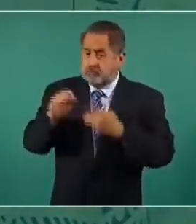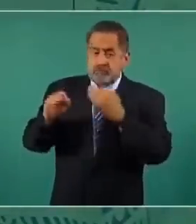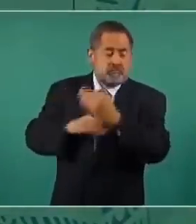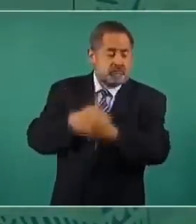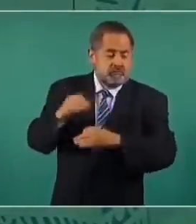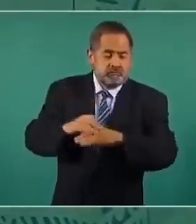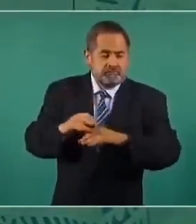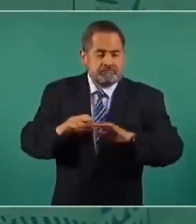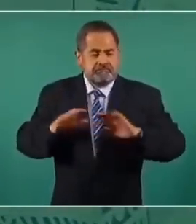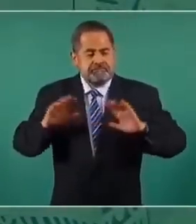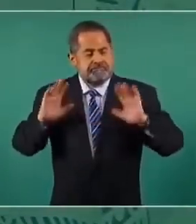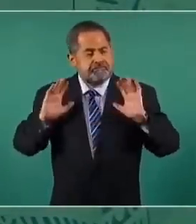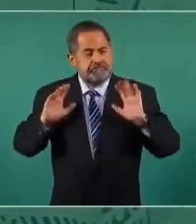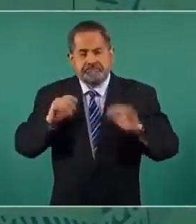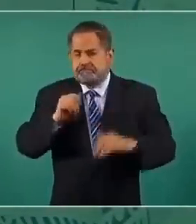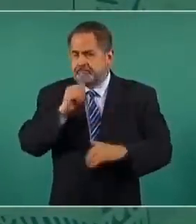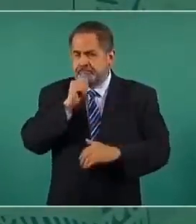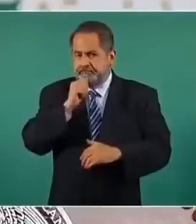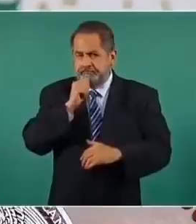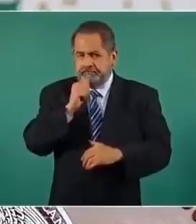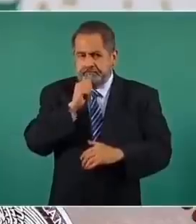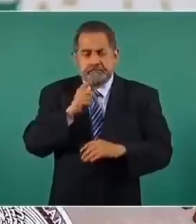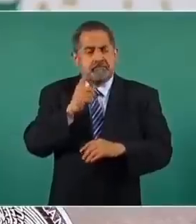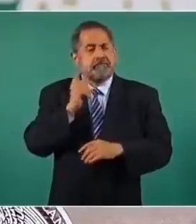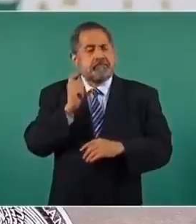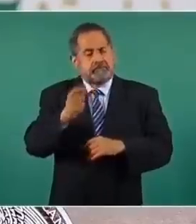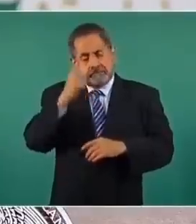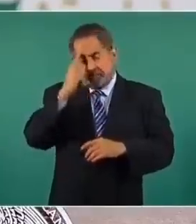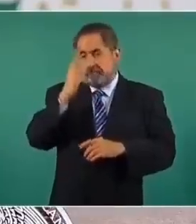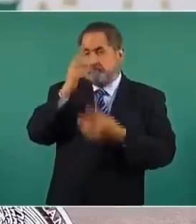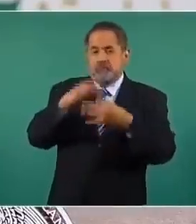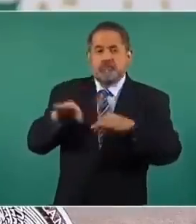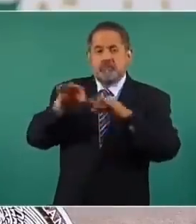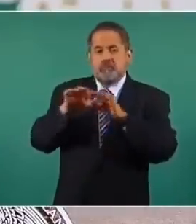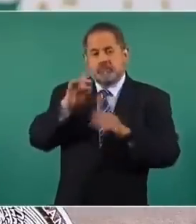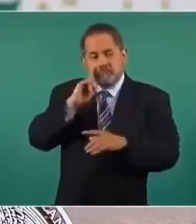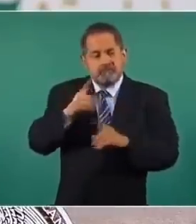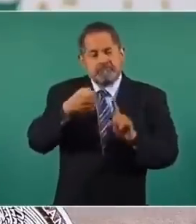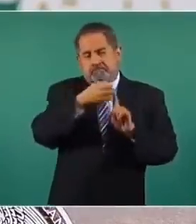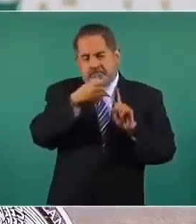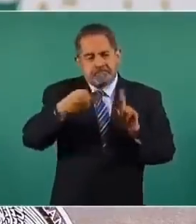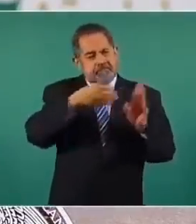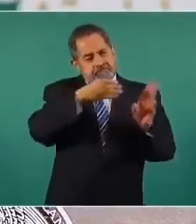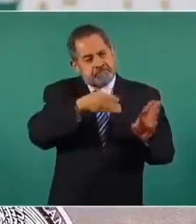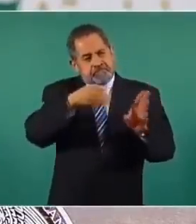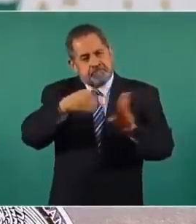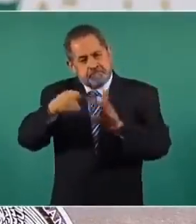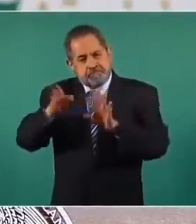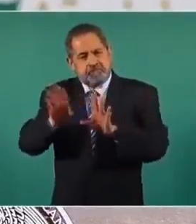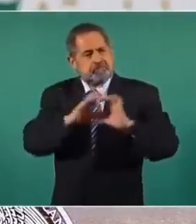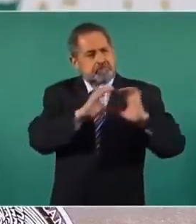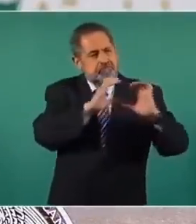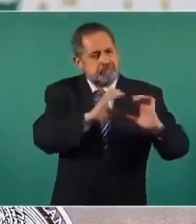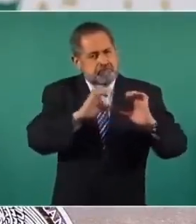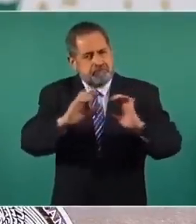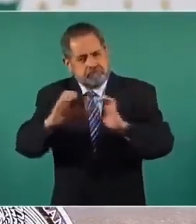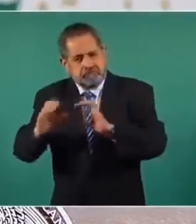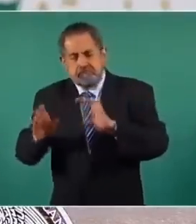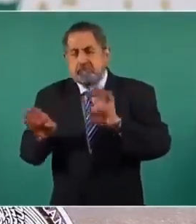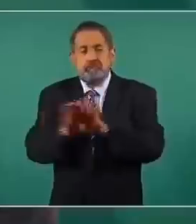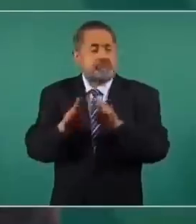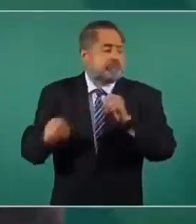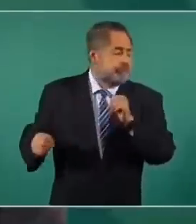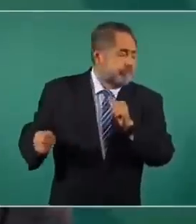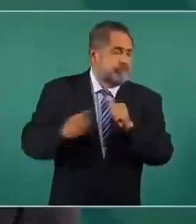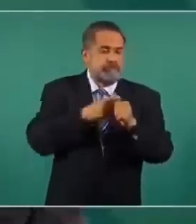mantienen la posición de que es importante llevar el orden de prevención de las personas de